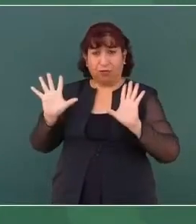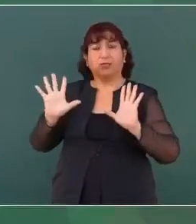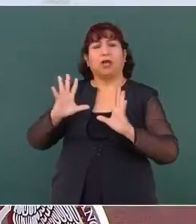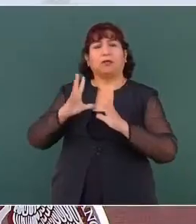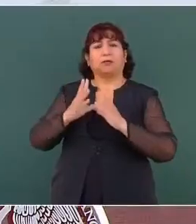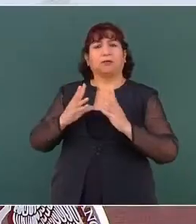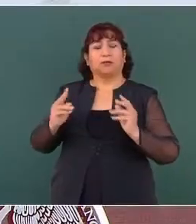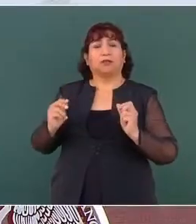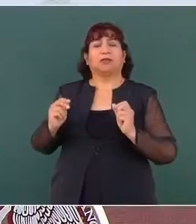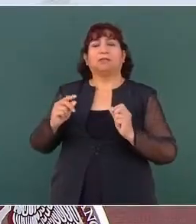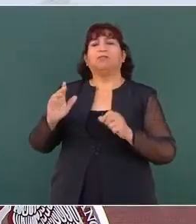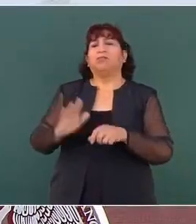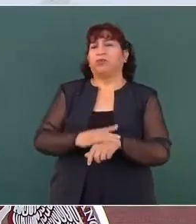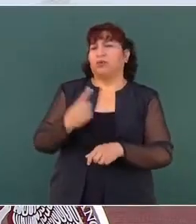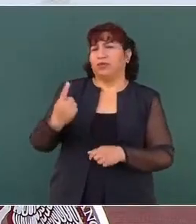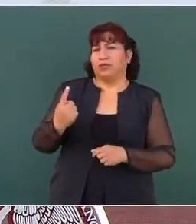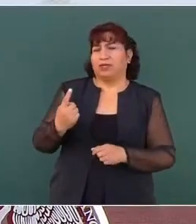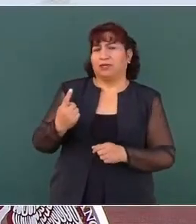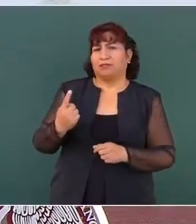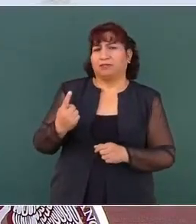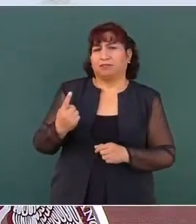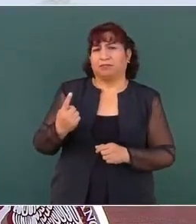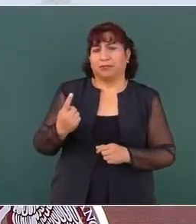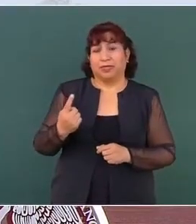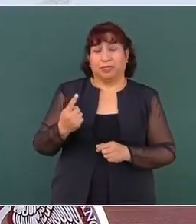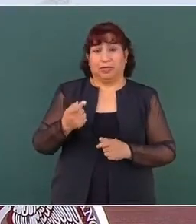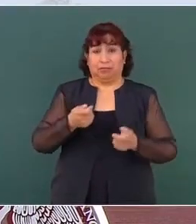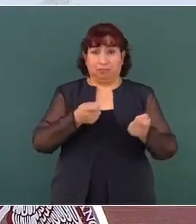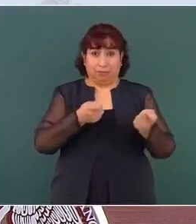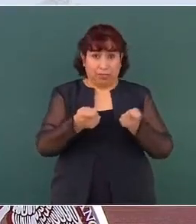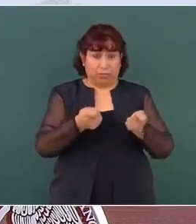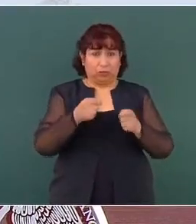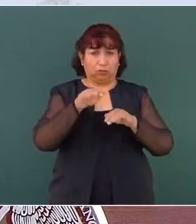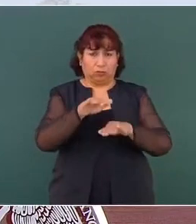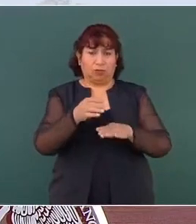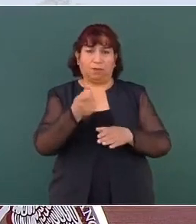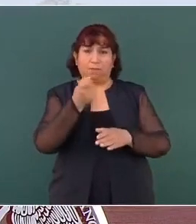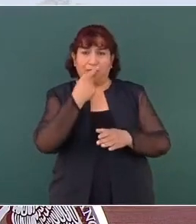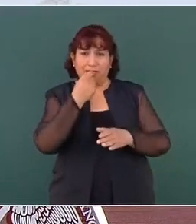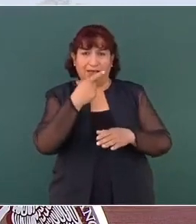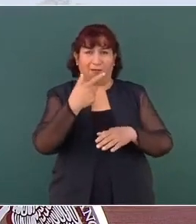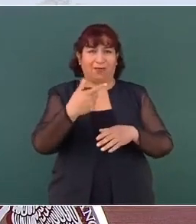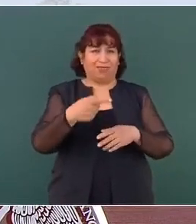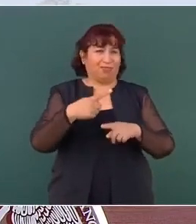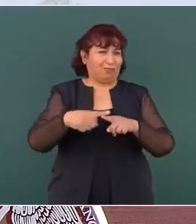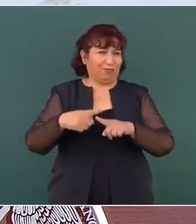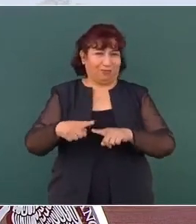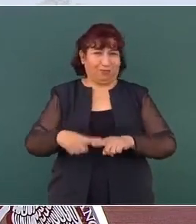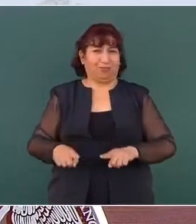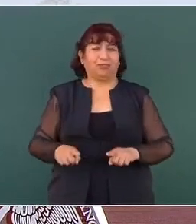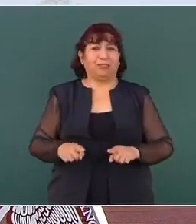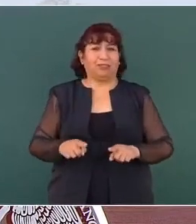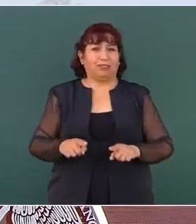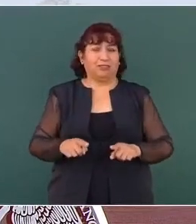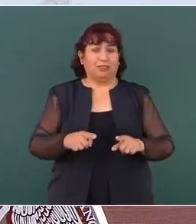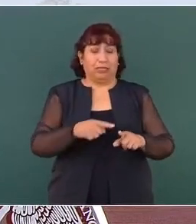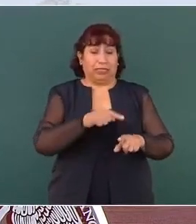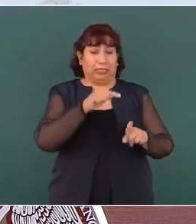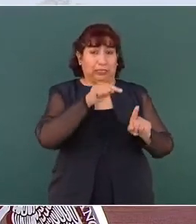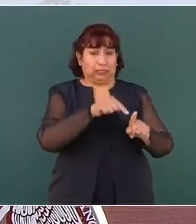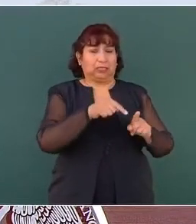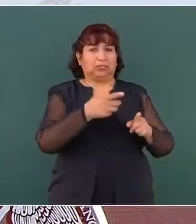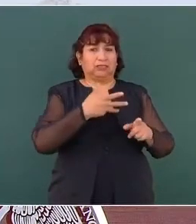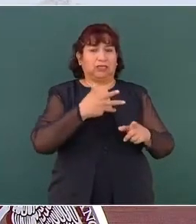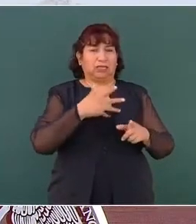el manejo de los medicamentos estuvo